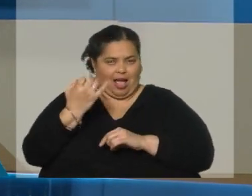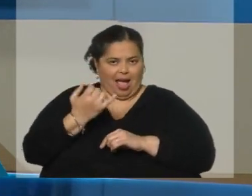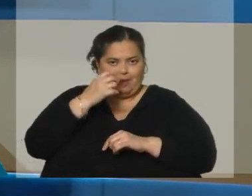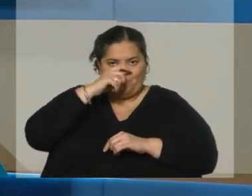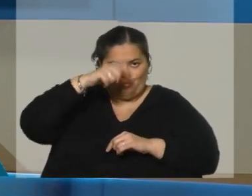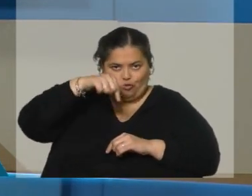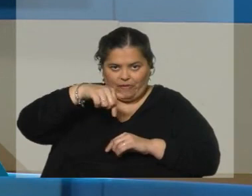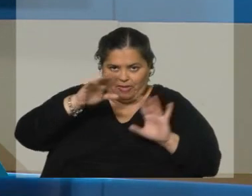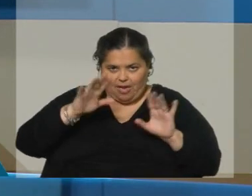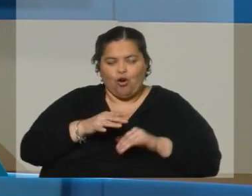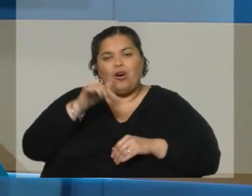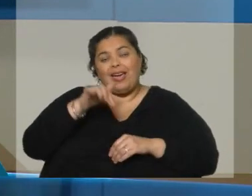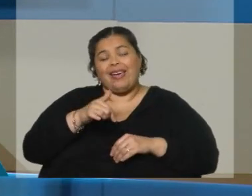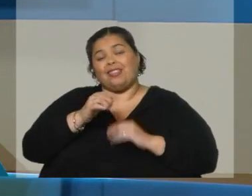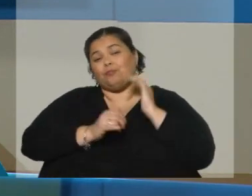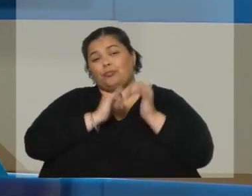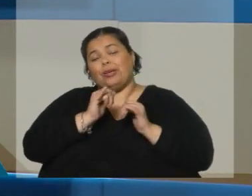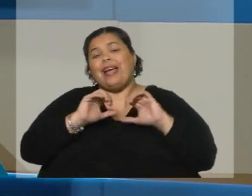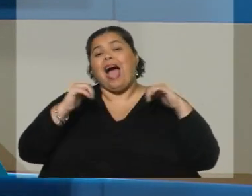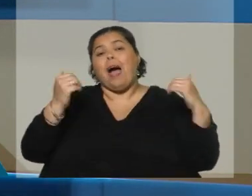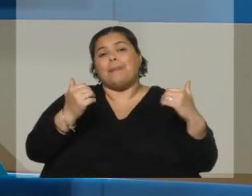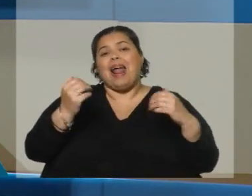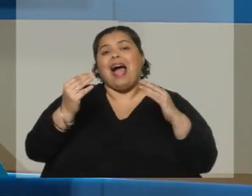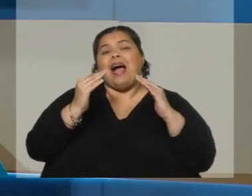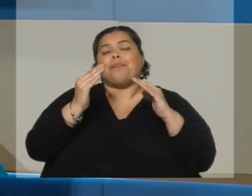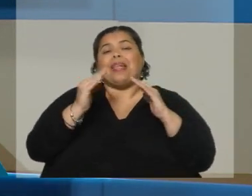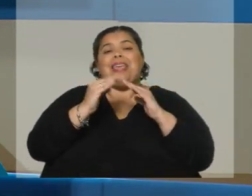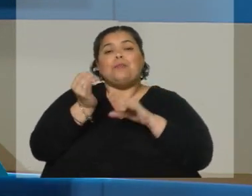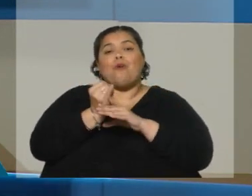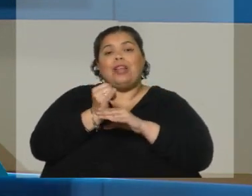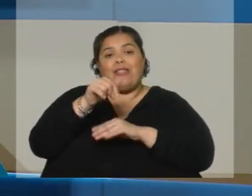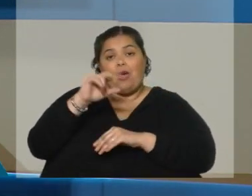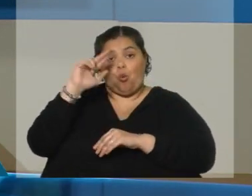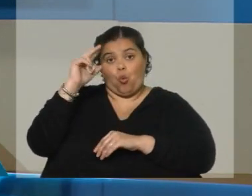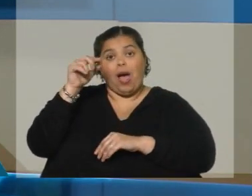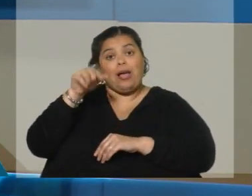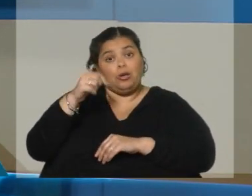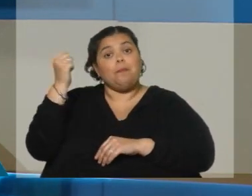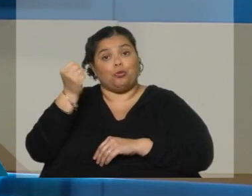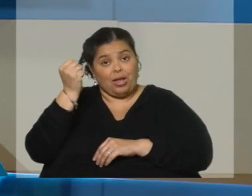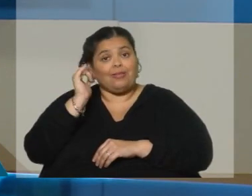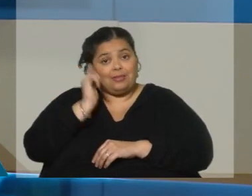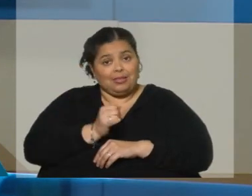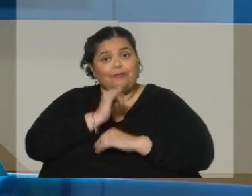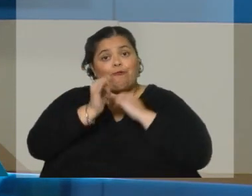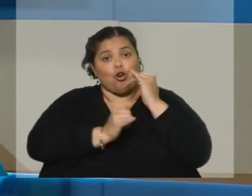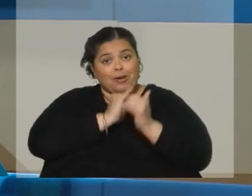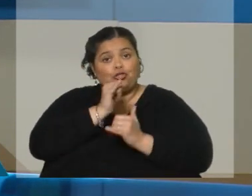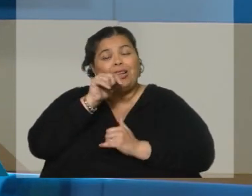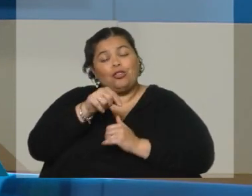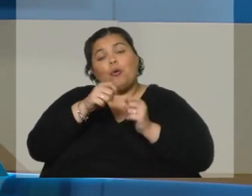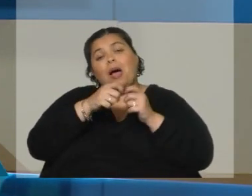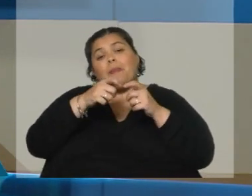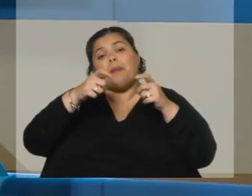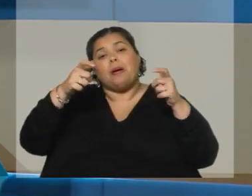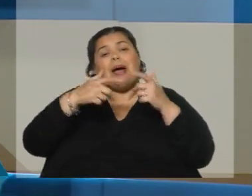estiman a últimas cifras de la Cámara Inmobiliaria del Uruguay. Son datos importantes, son datos relevantes y además esto va creciendo por